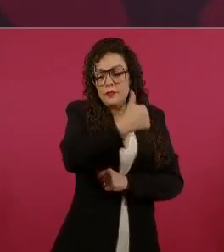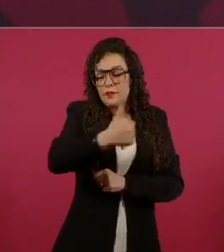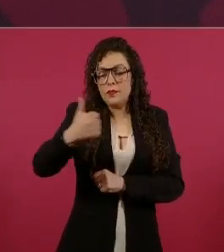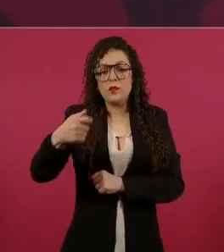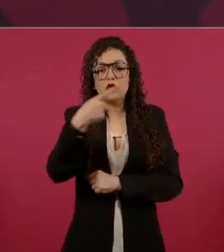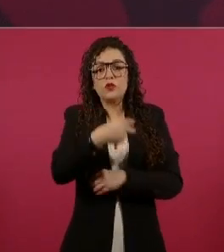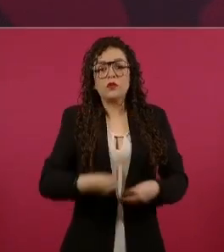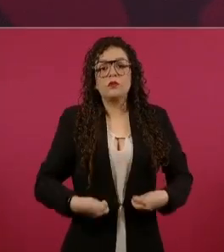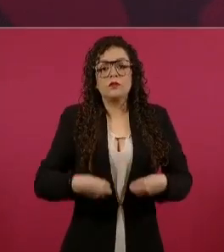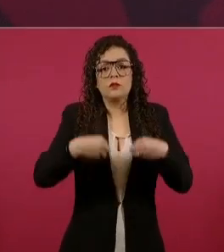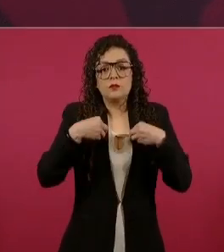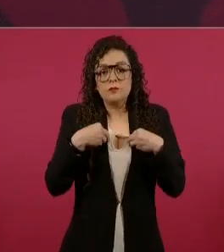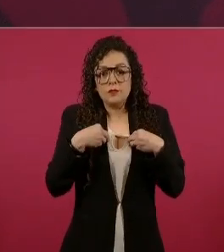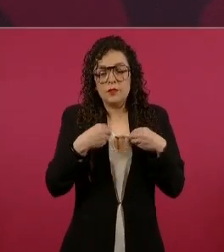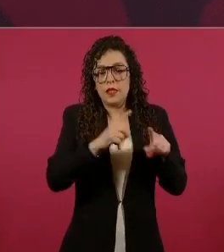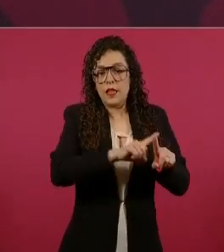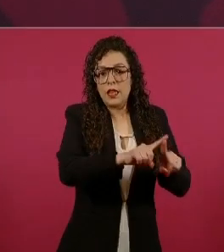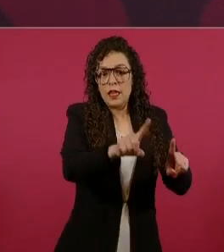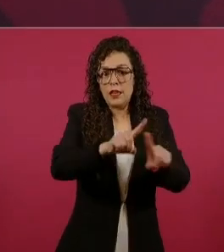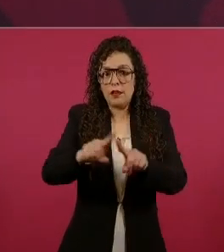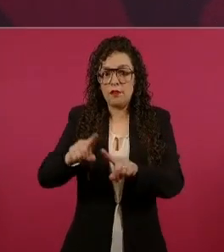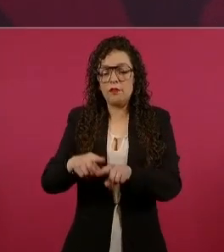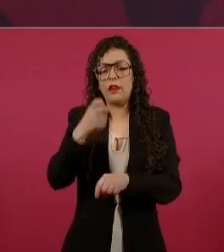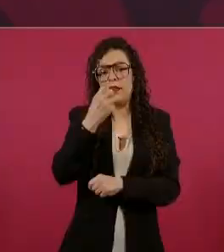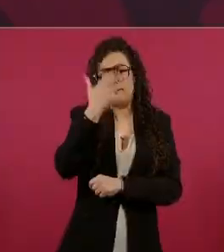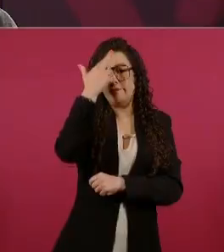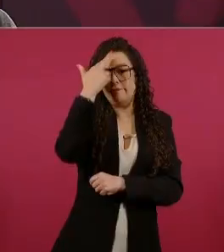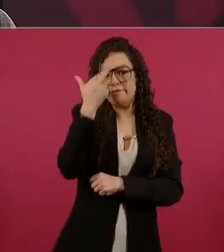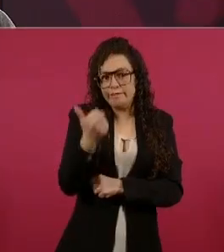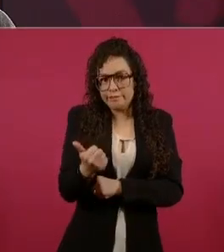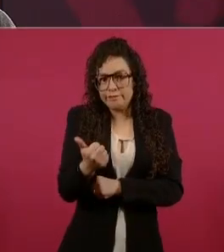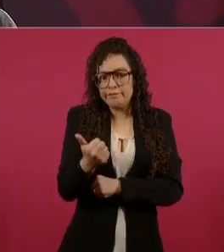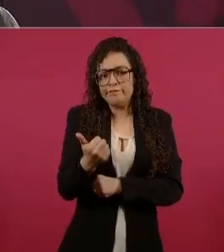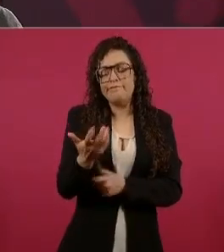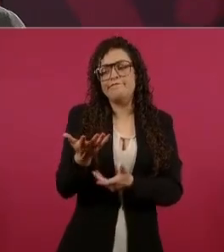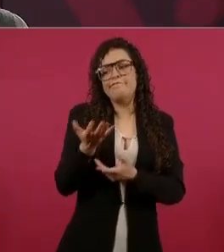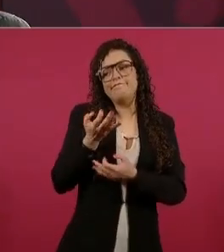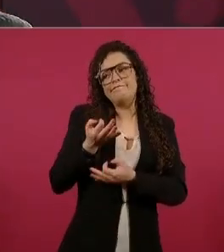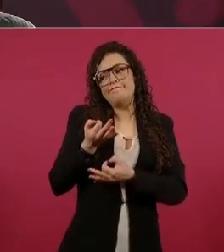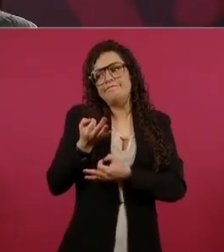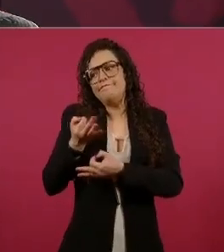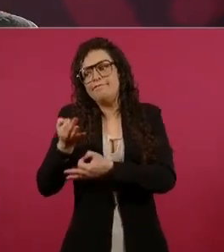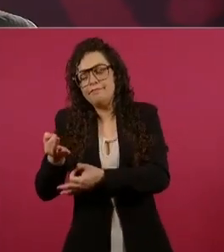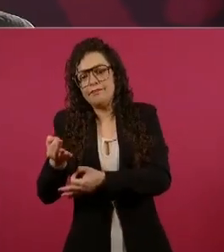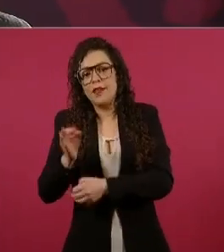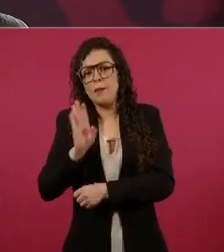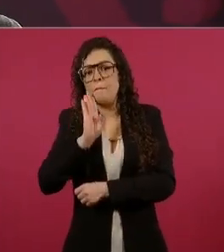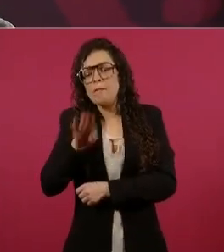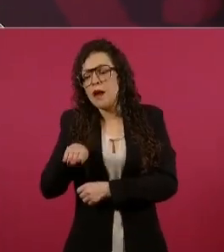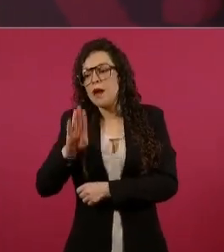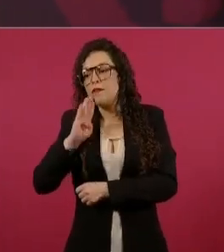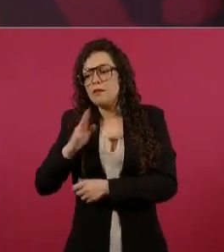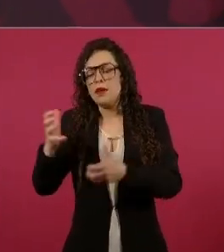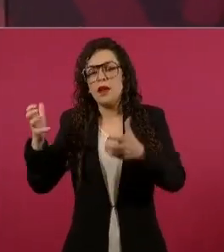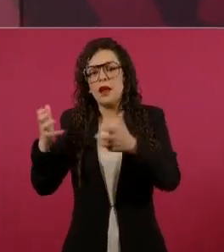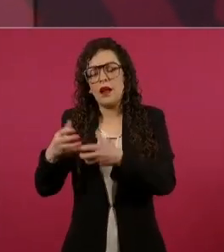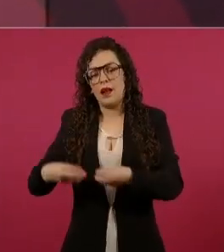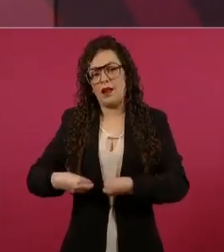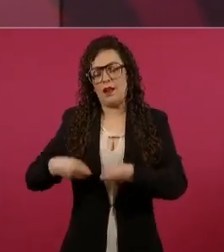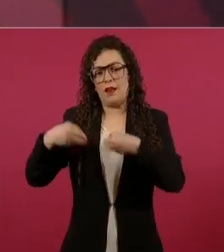y entender que